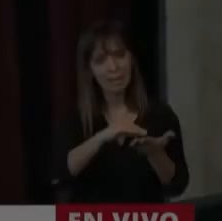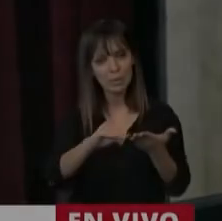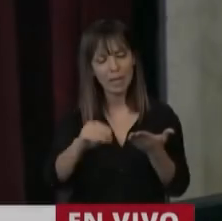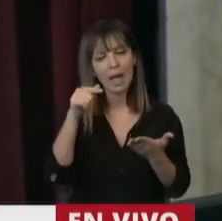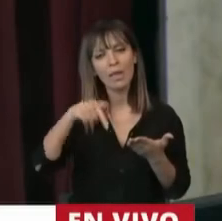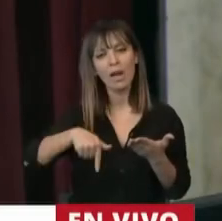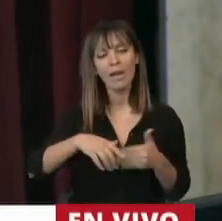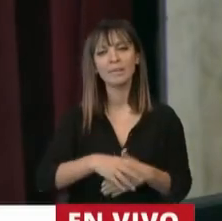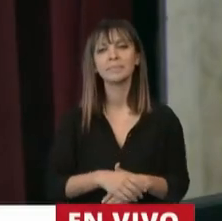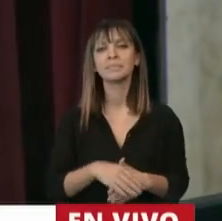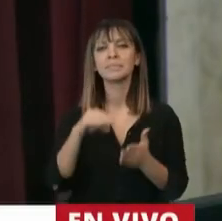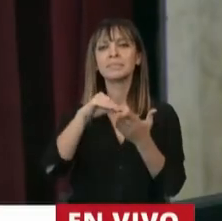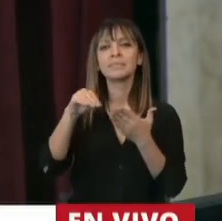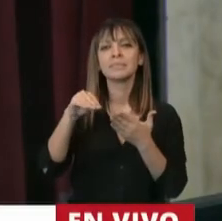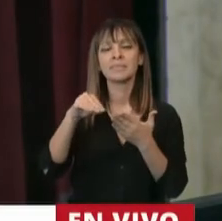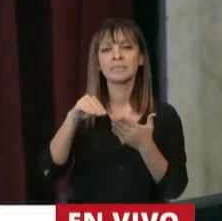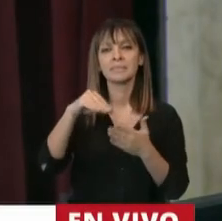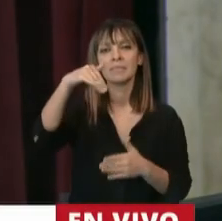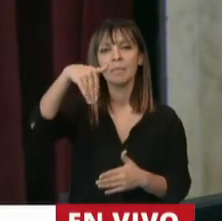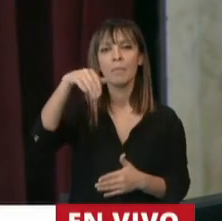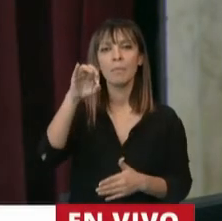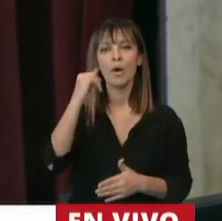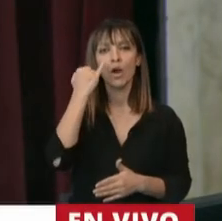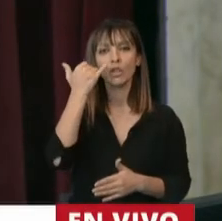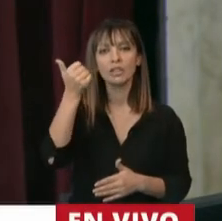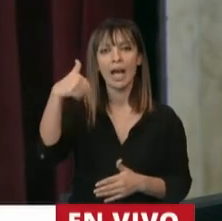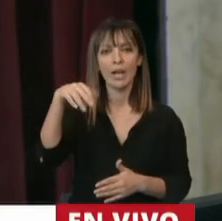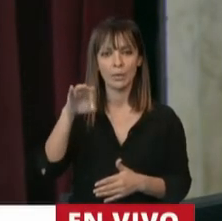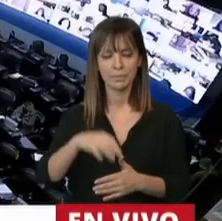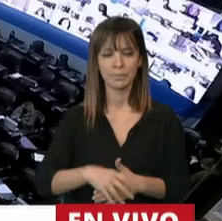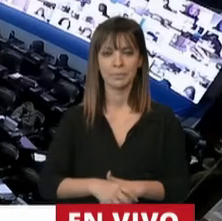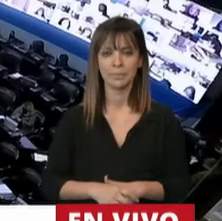Tiene la palabra el diputado Juan Moyano, Juan Facundo.